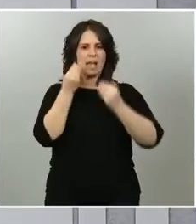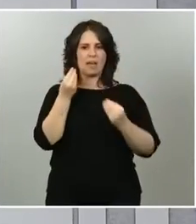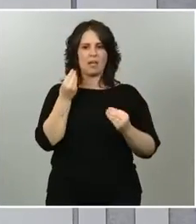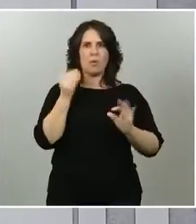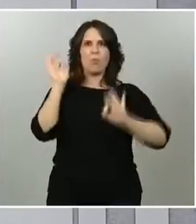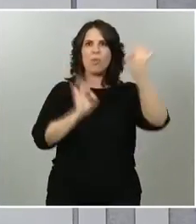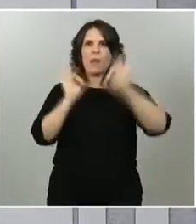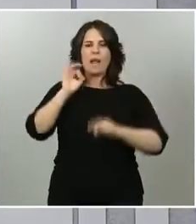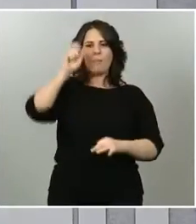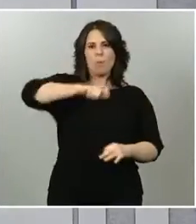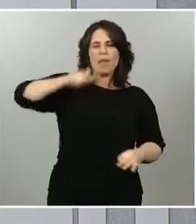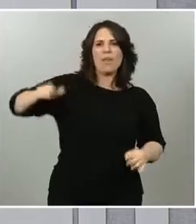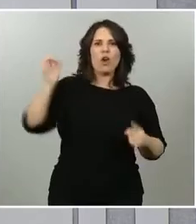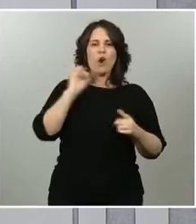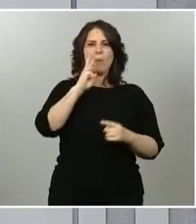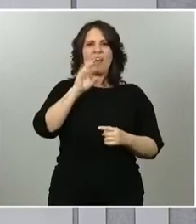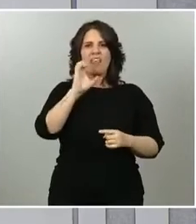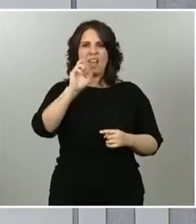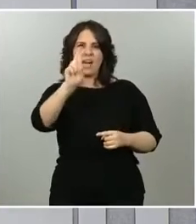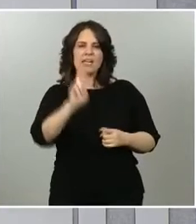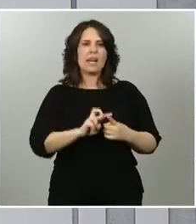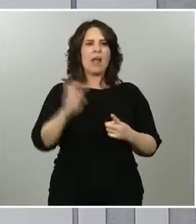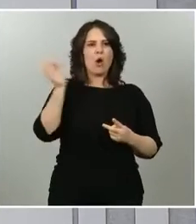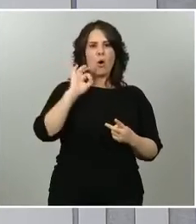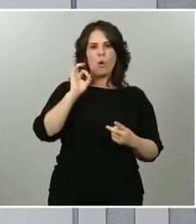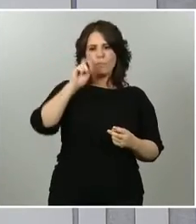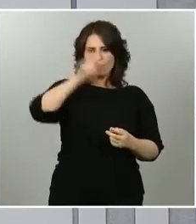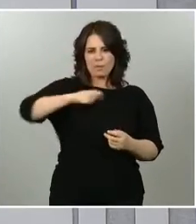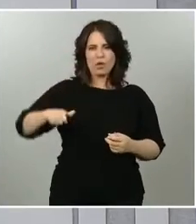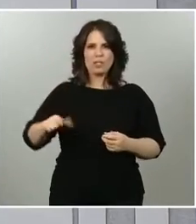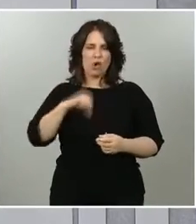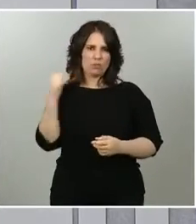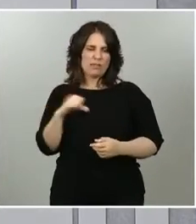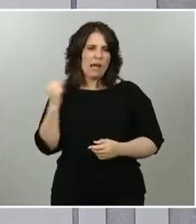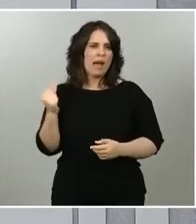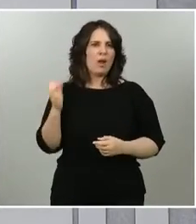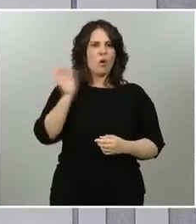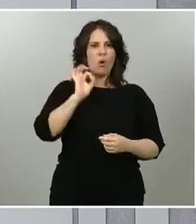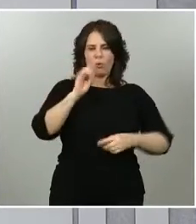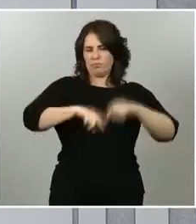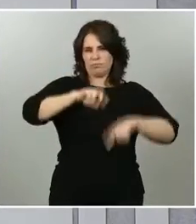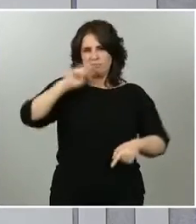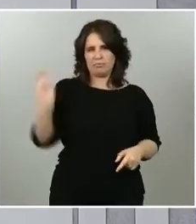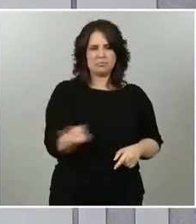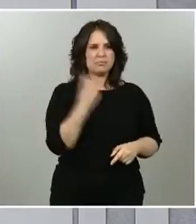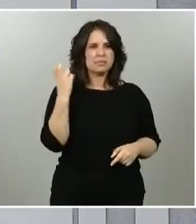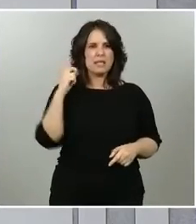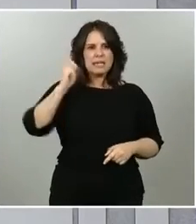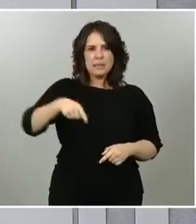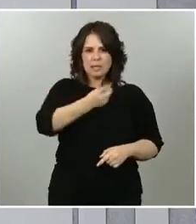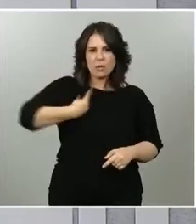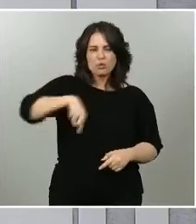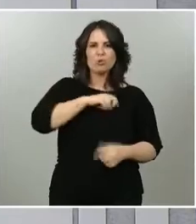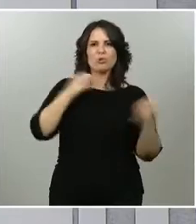población, de las PCR, de las personas que han estado hospitalizadas. además tenemos que recabar la opinión de los